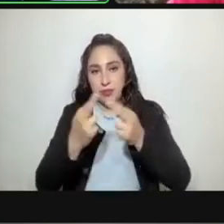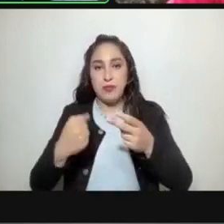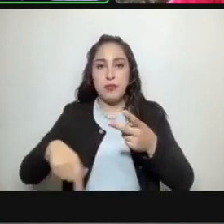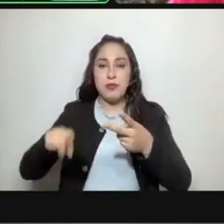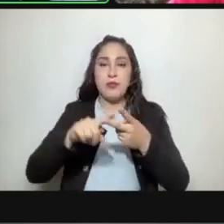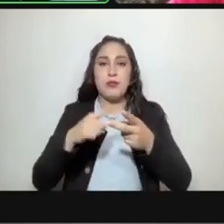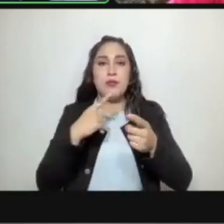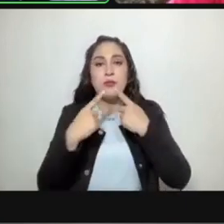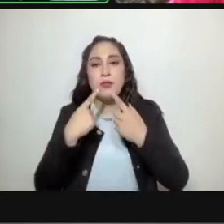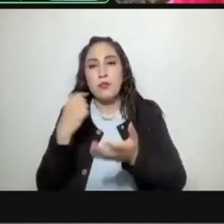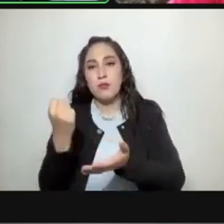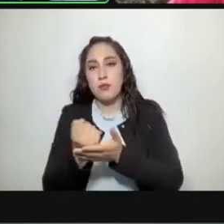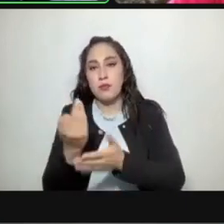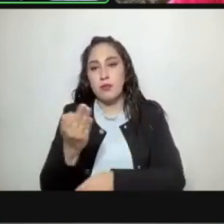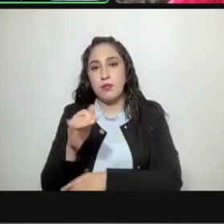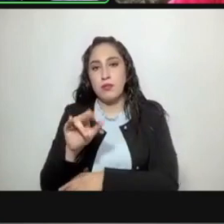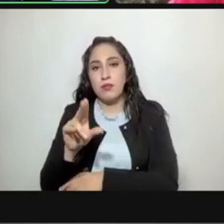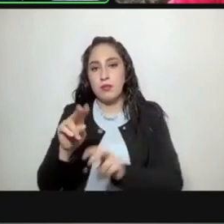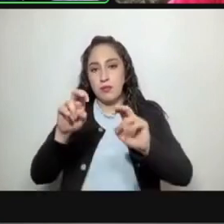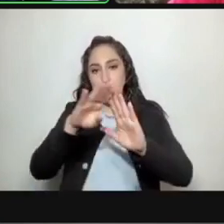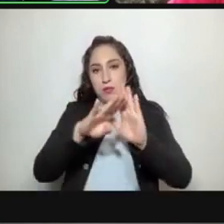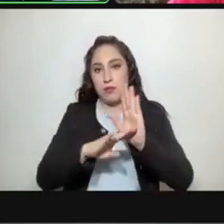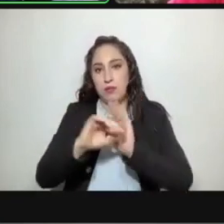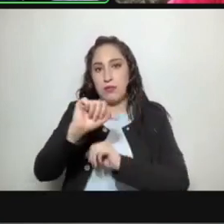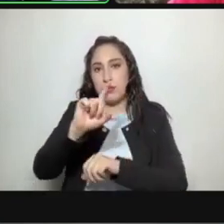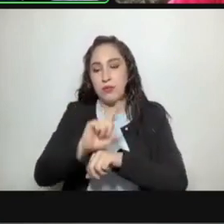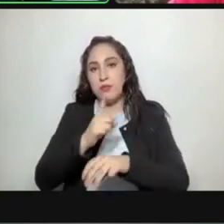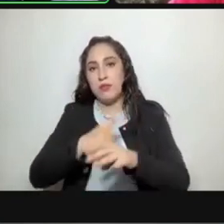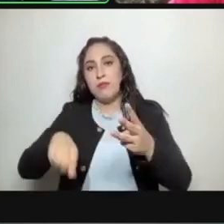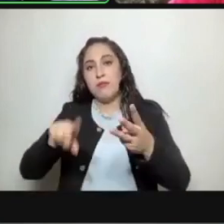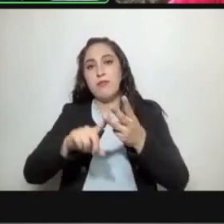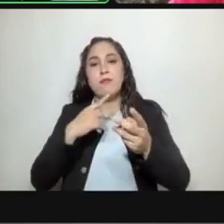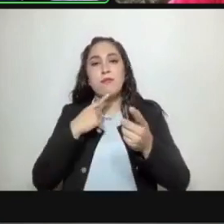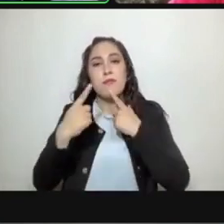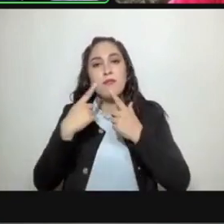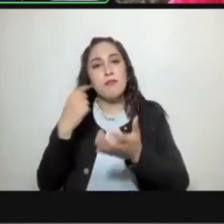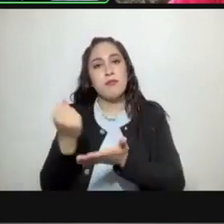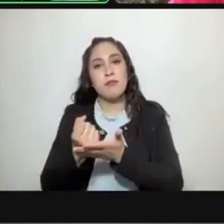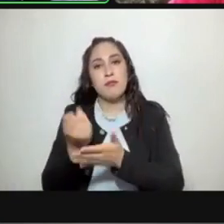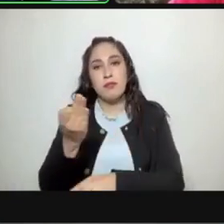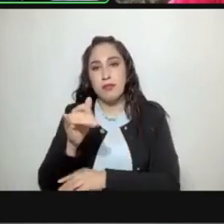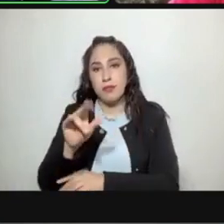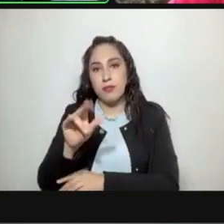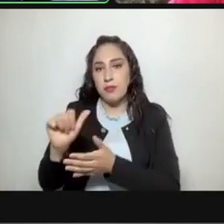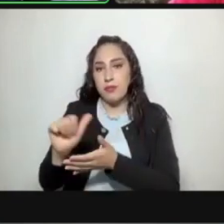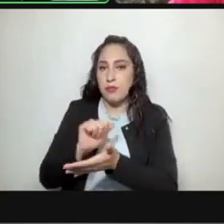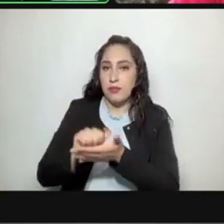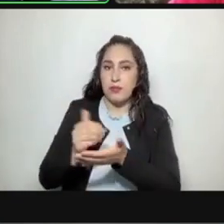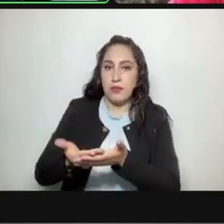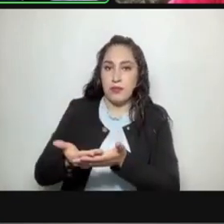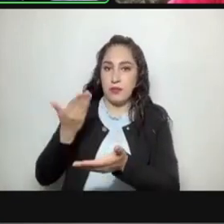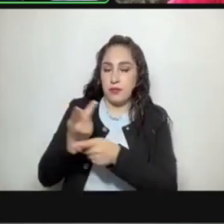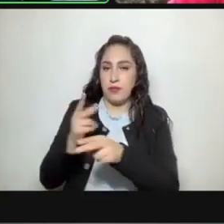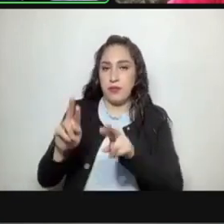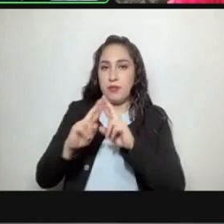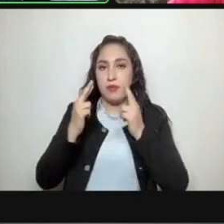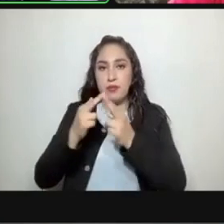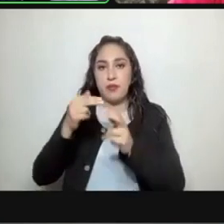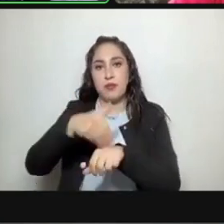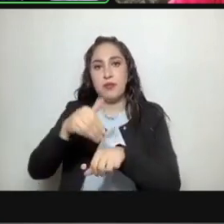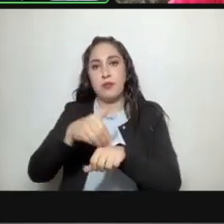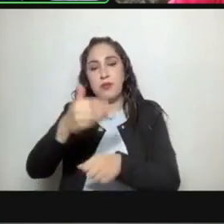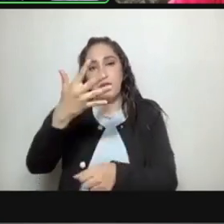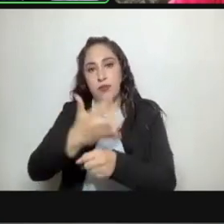y en su caso aprobación del orden del día. Lectura, discusión y en su caso aprobación del acta de la quinta sesión ordinaria.